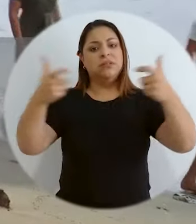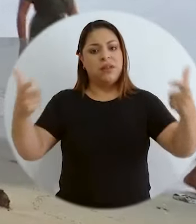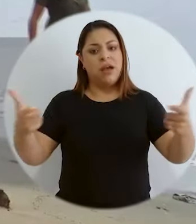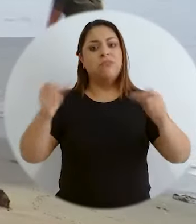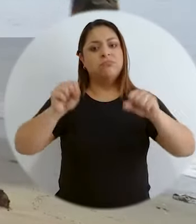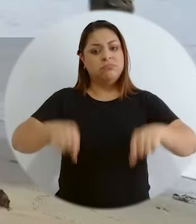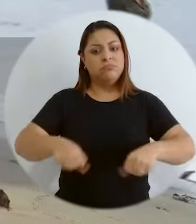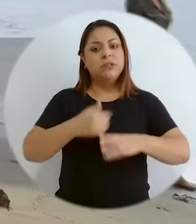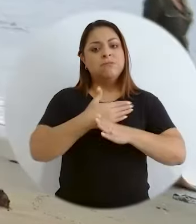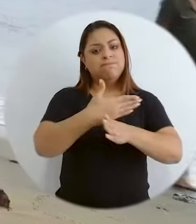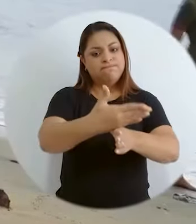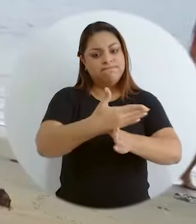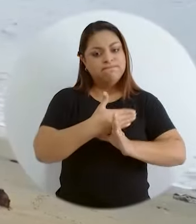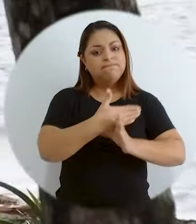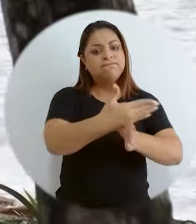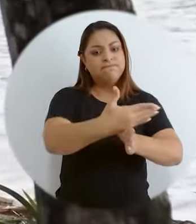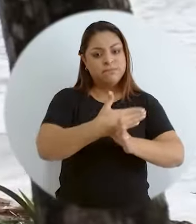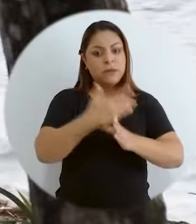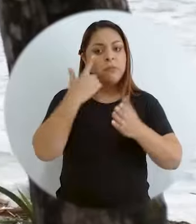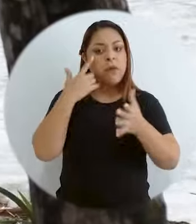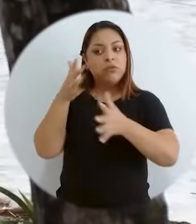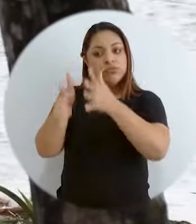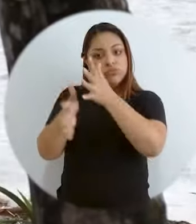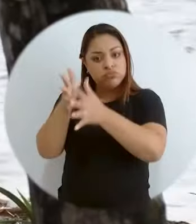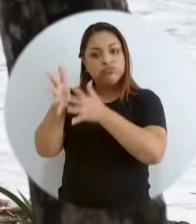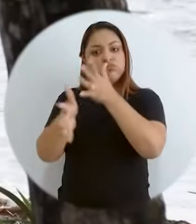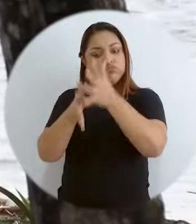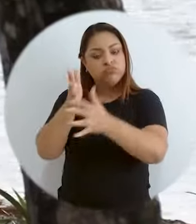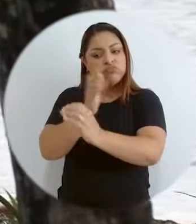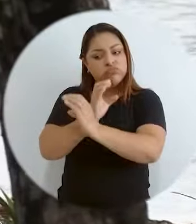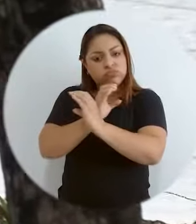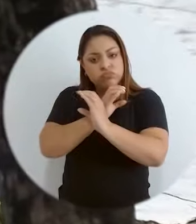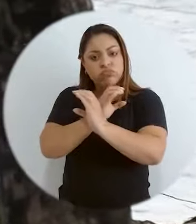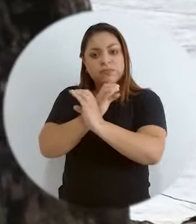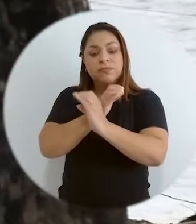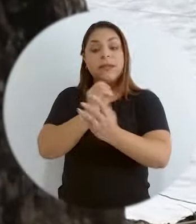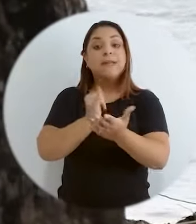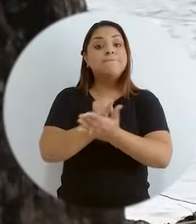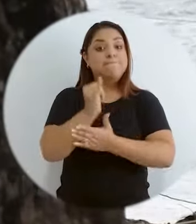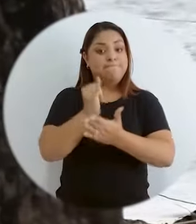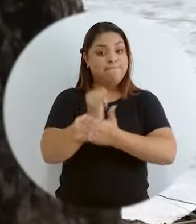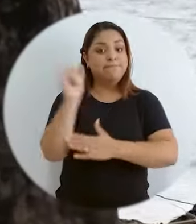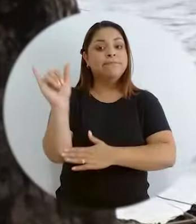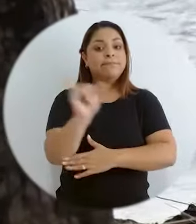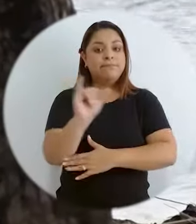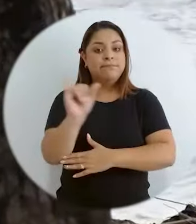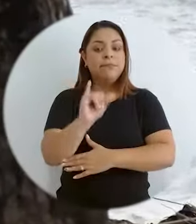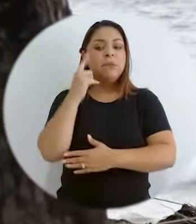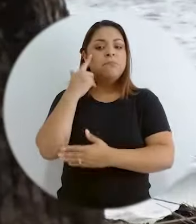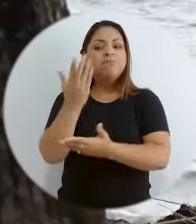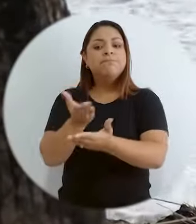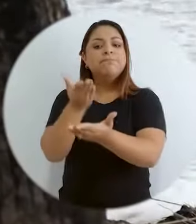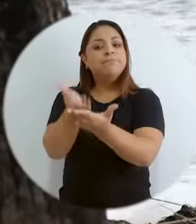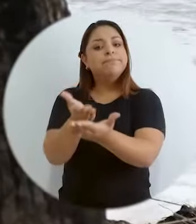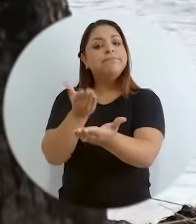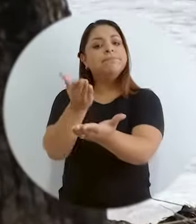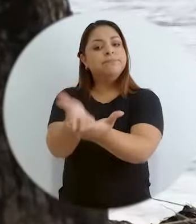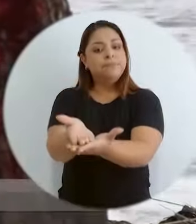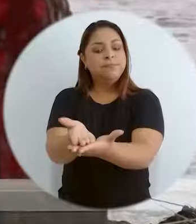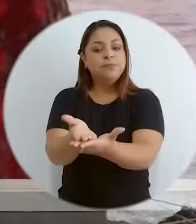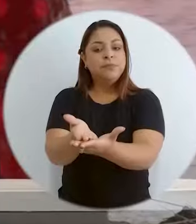Tropical, abre enormes posibilidades de cooperar en ese cuido, en esa investigación